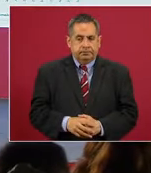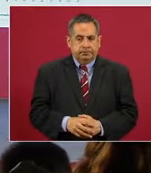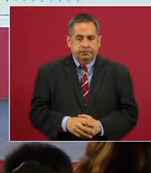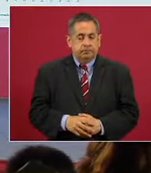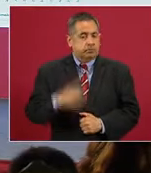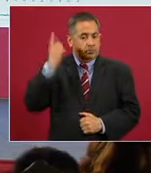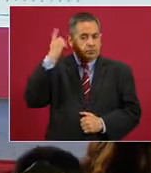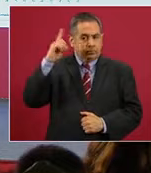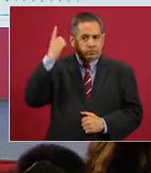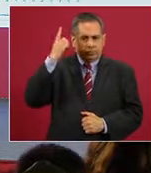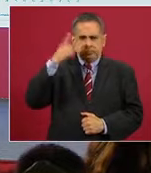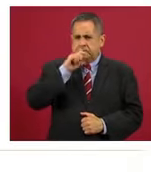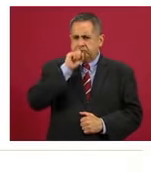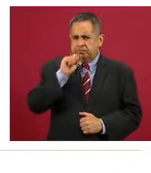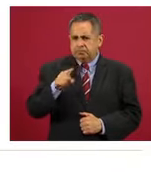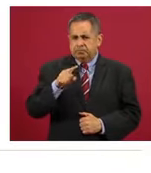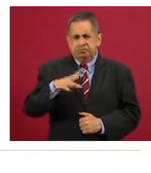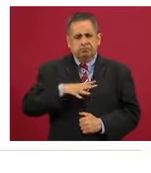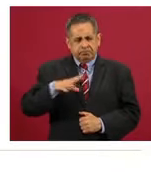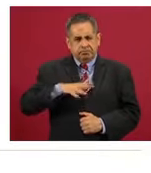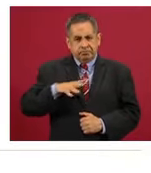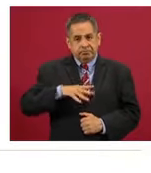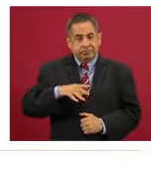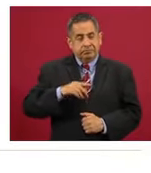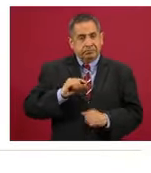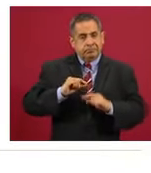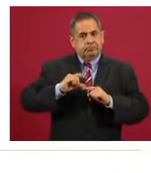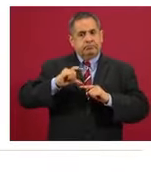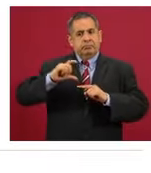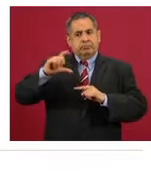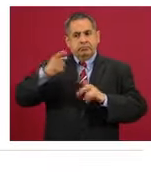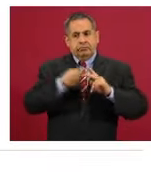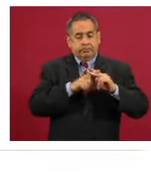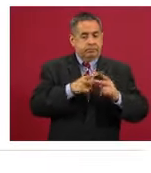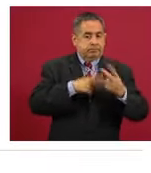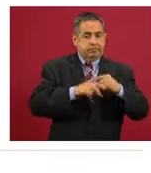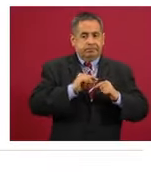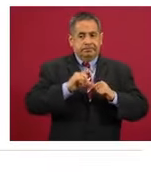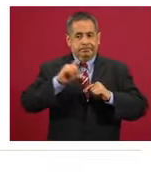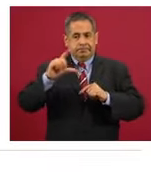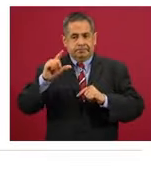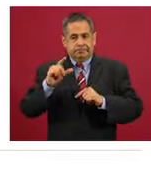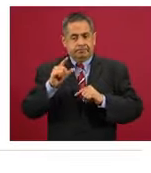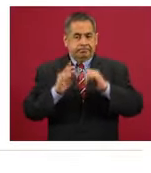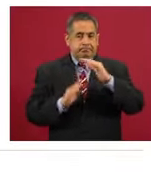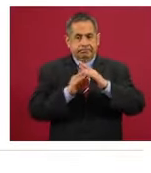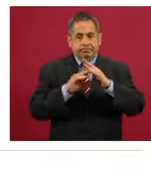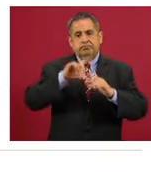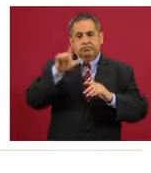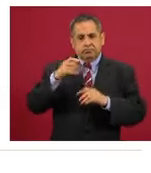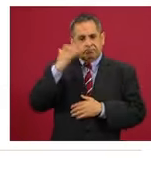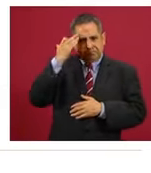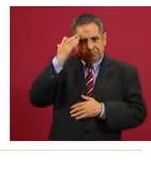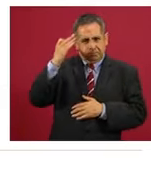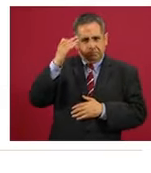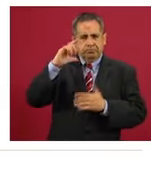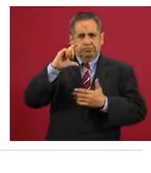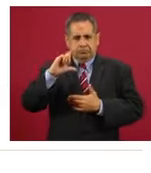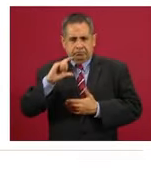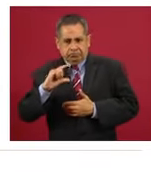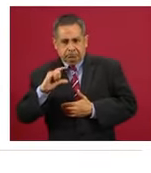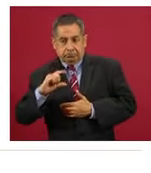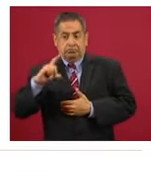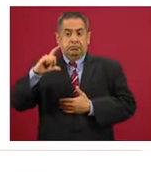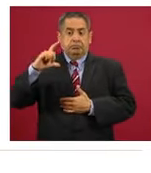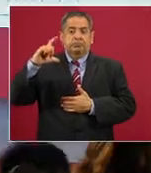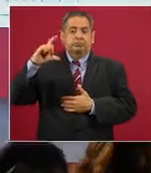Durango también tuvo una tendencia de ascenso desde que empezó la epidemia hasta este punto y después otro periodo de ascenso entre la